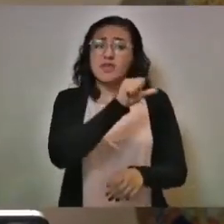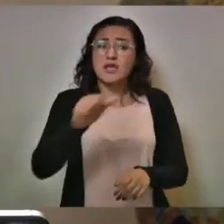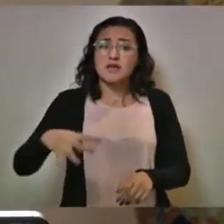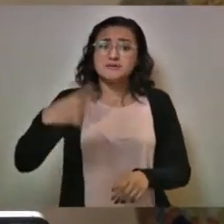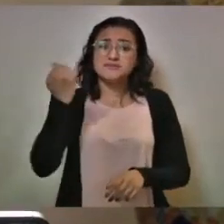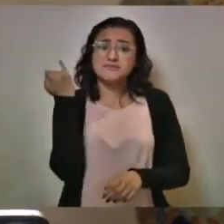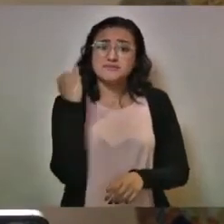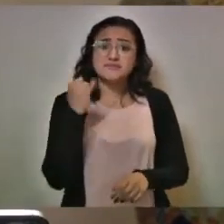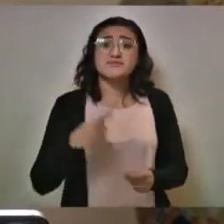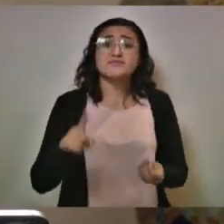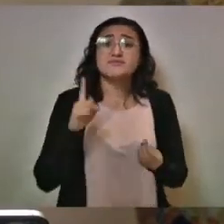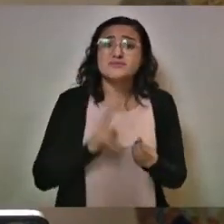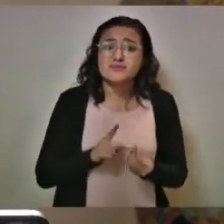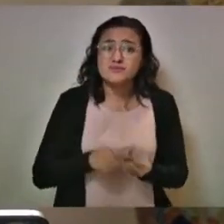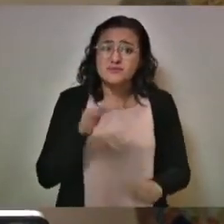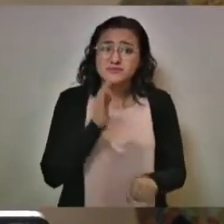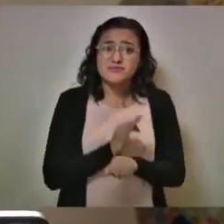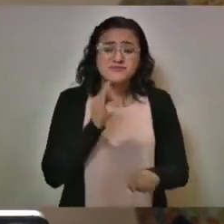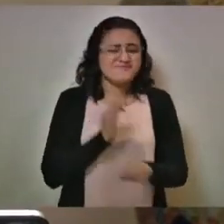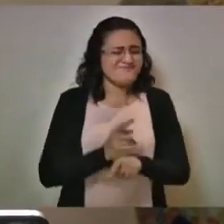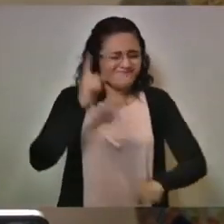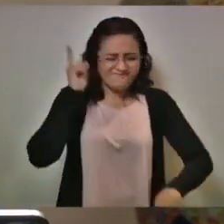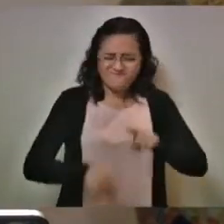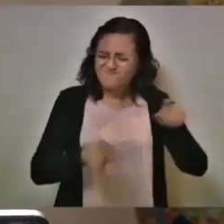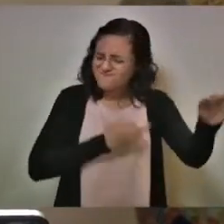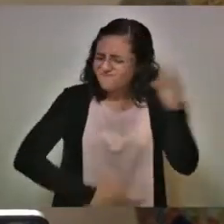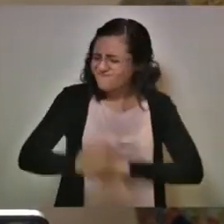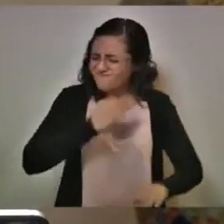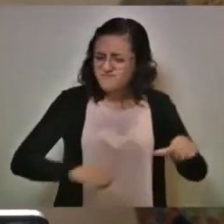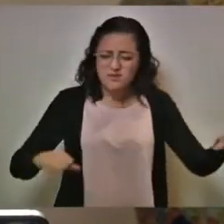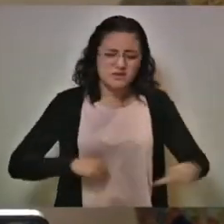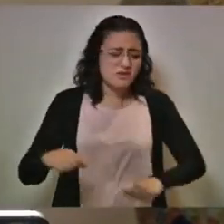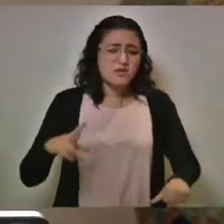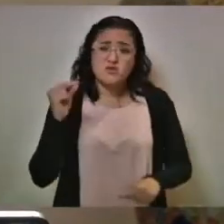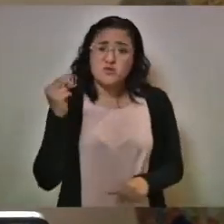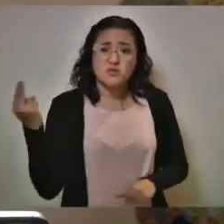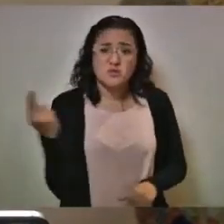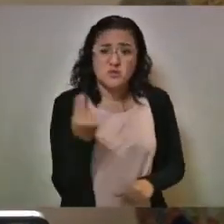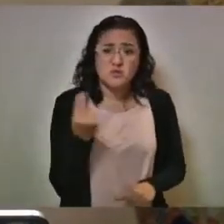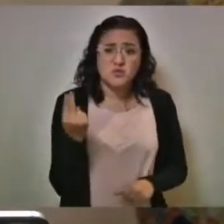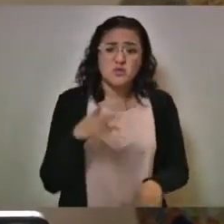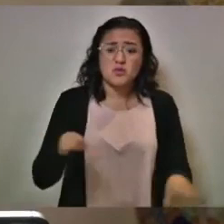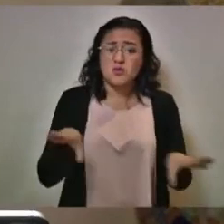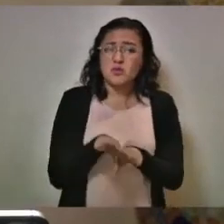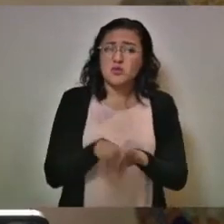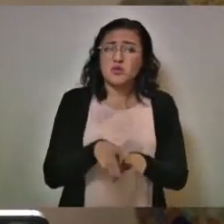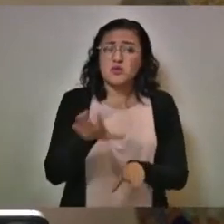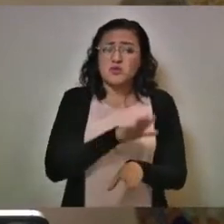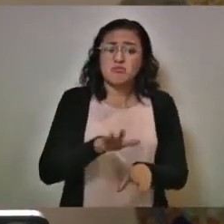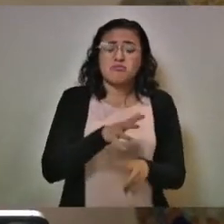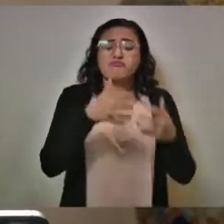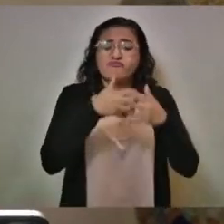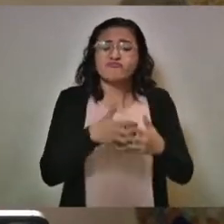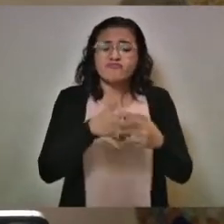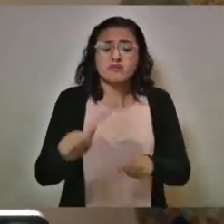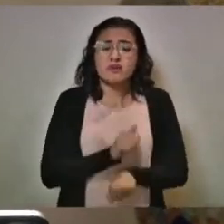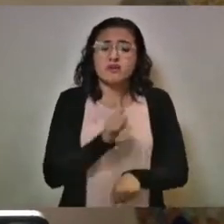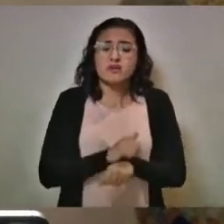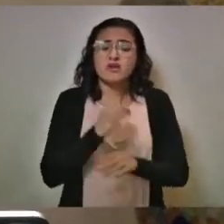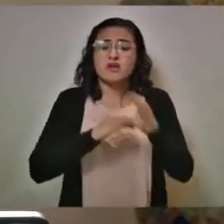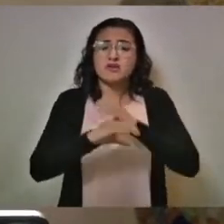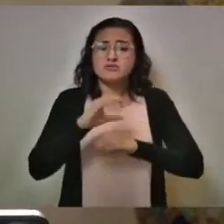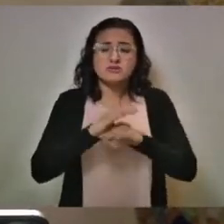junio, donde permanecen suspendidas todas las actividades no esenciales, así como las del sector automotriz, la